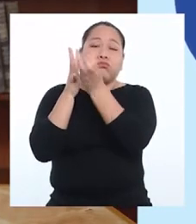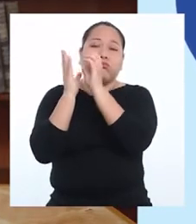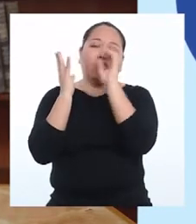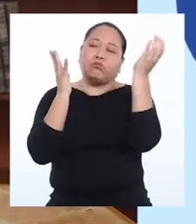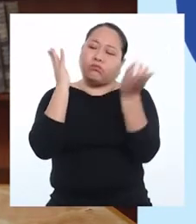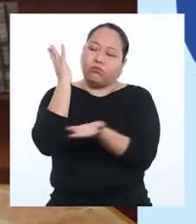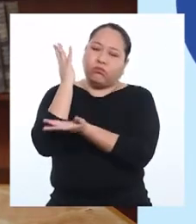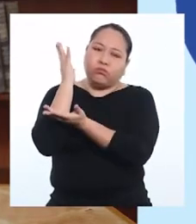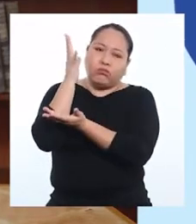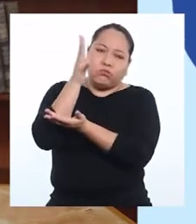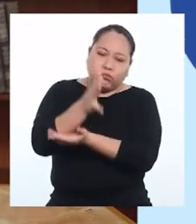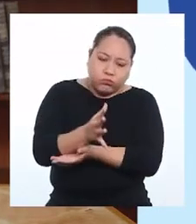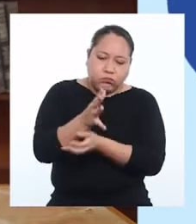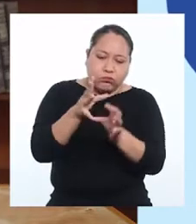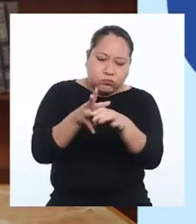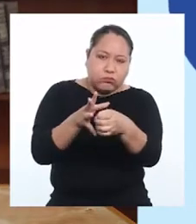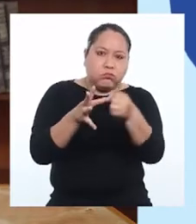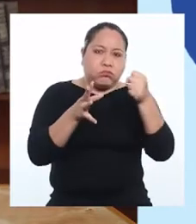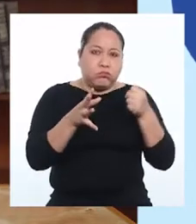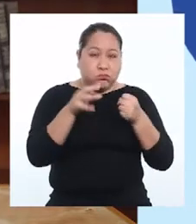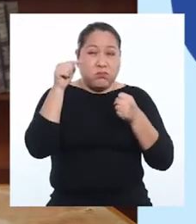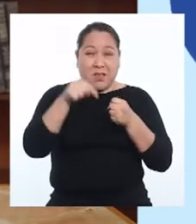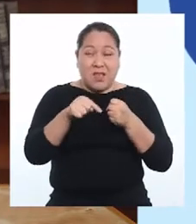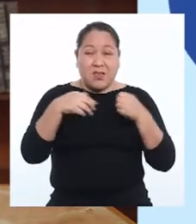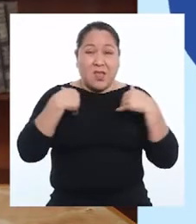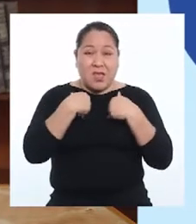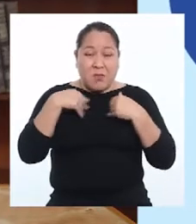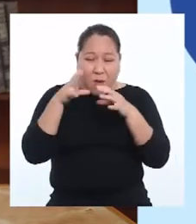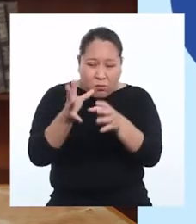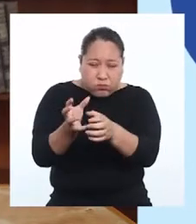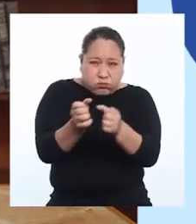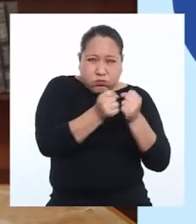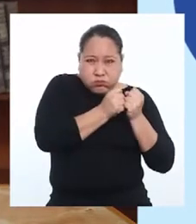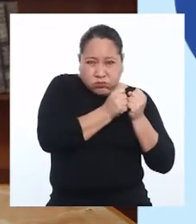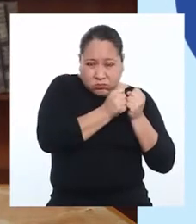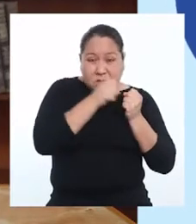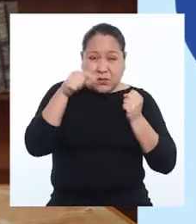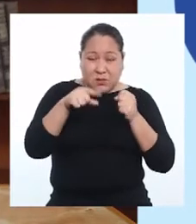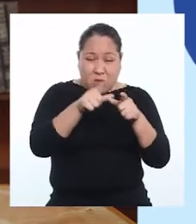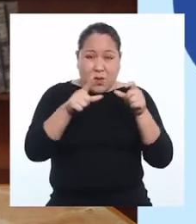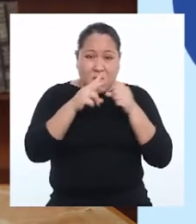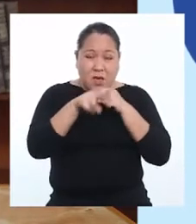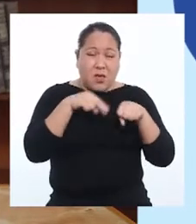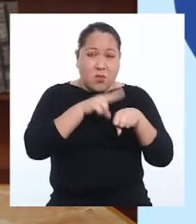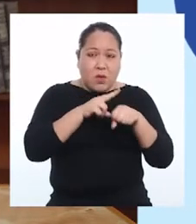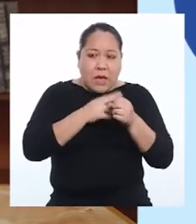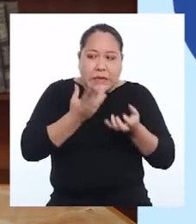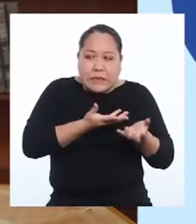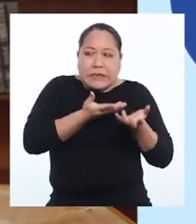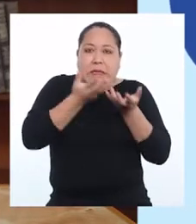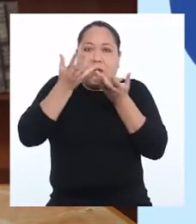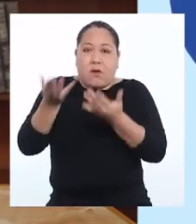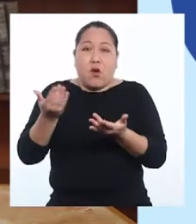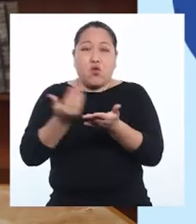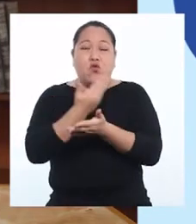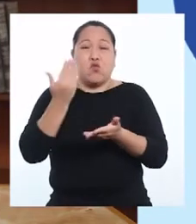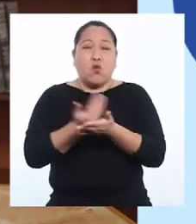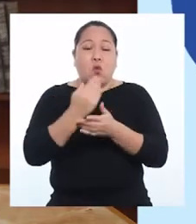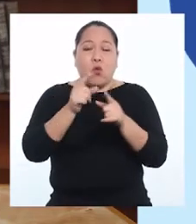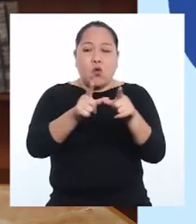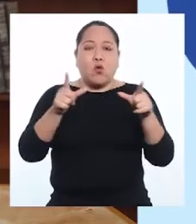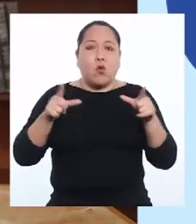Además, las especies sustraídas de su hábitat natural y llevadas a nuevos